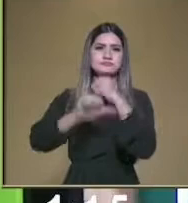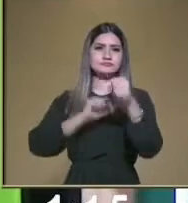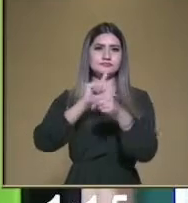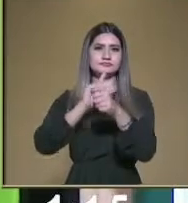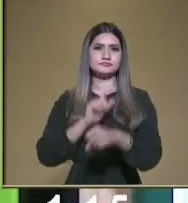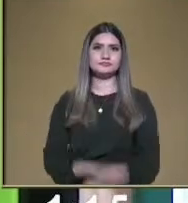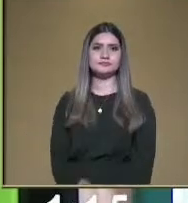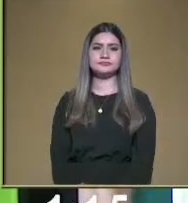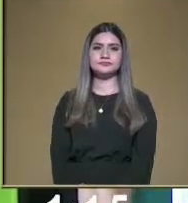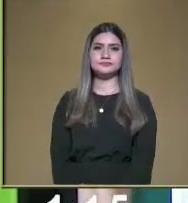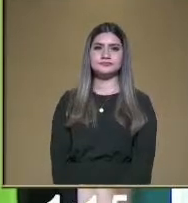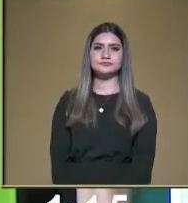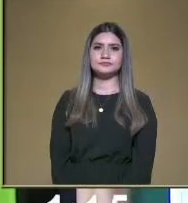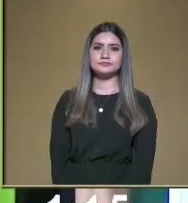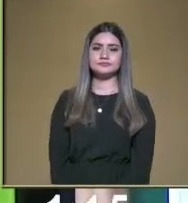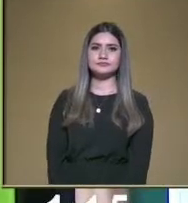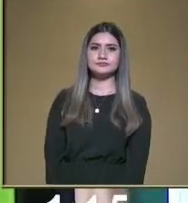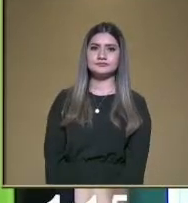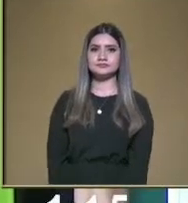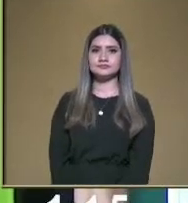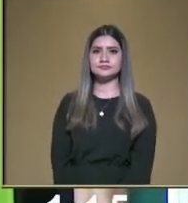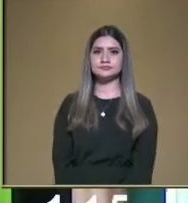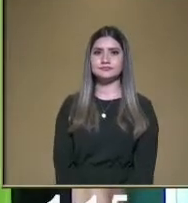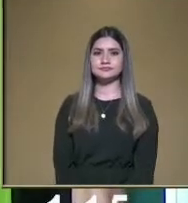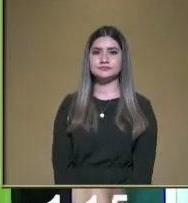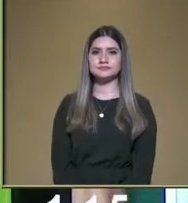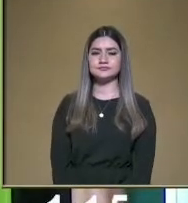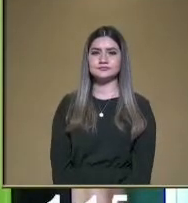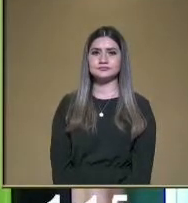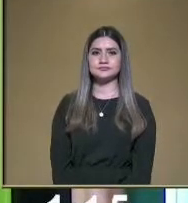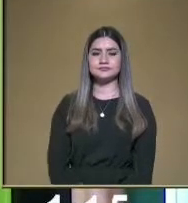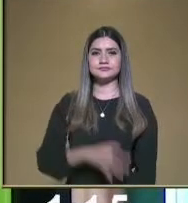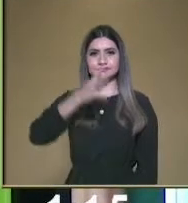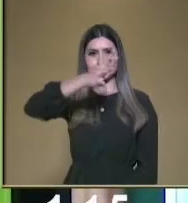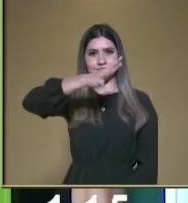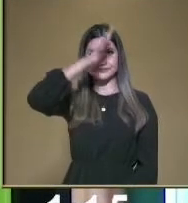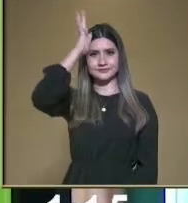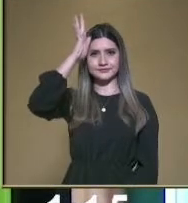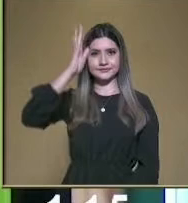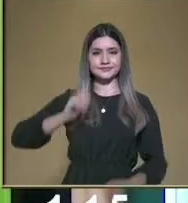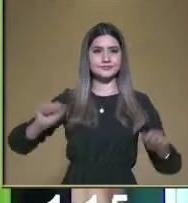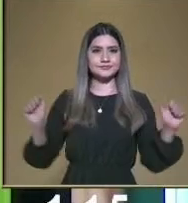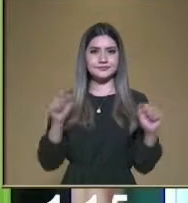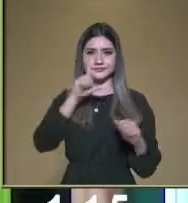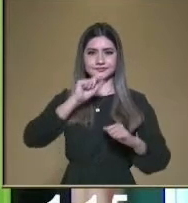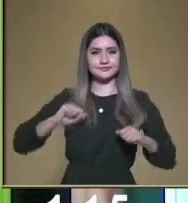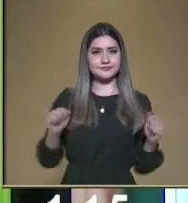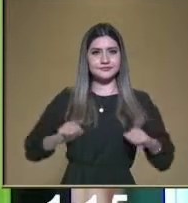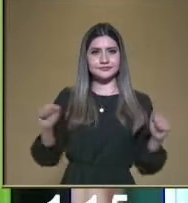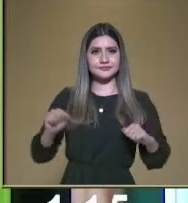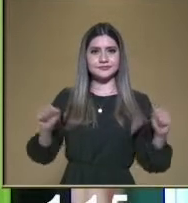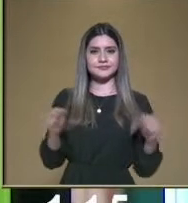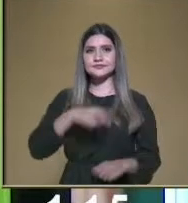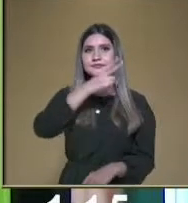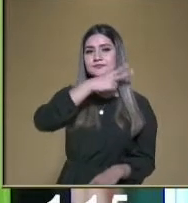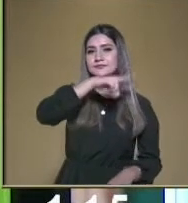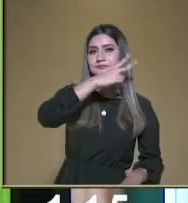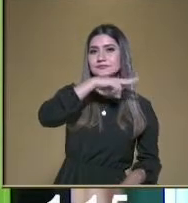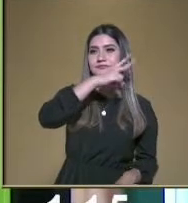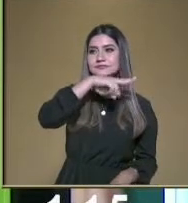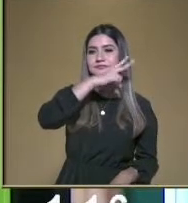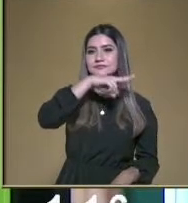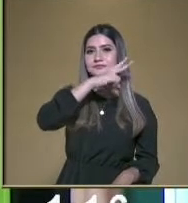no completamos. Bueno, tenemos a la gallina, que dice tenampillo, a la víbora, que se dice